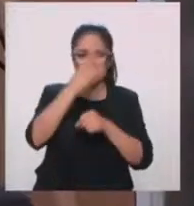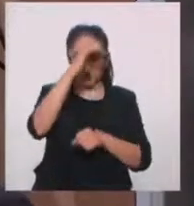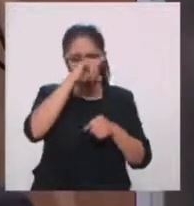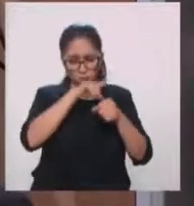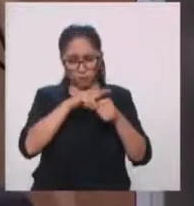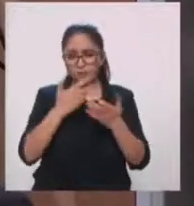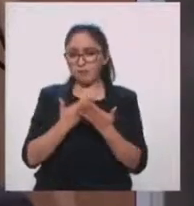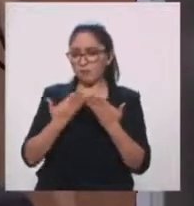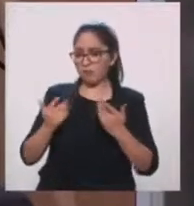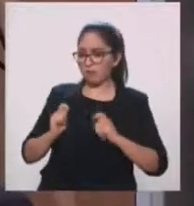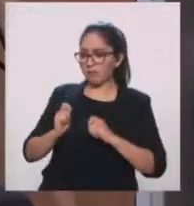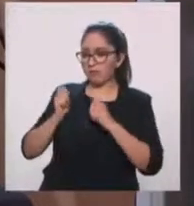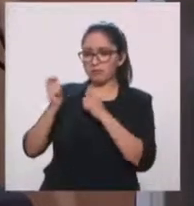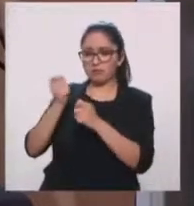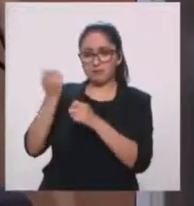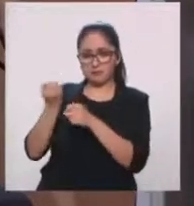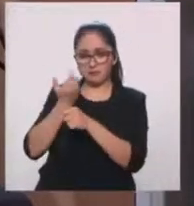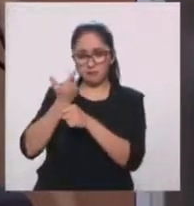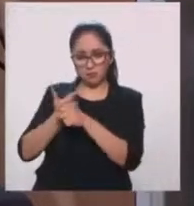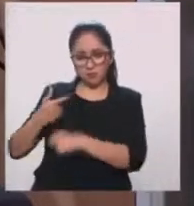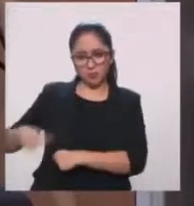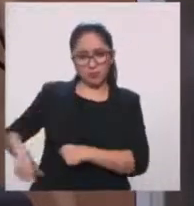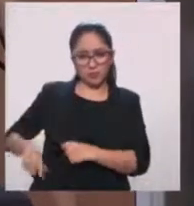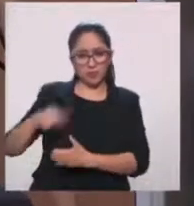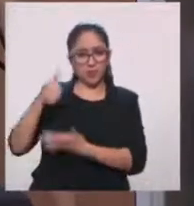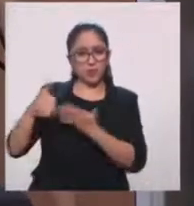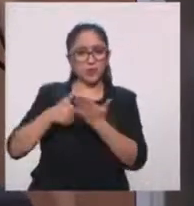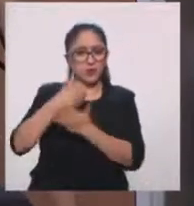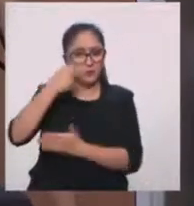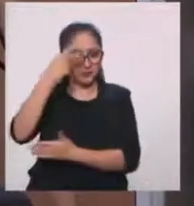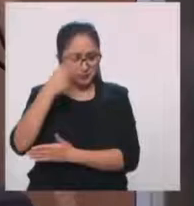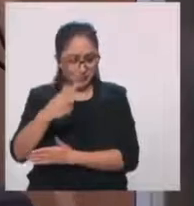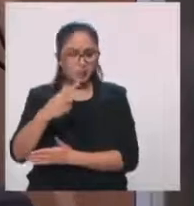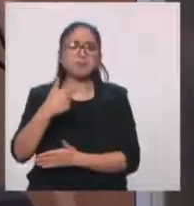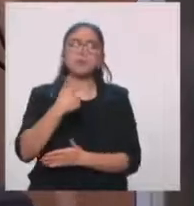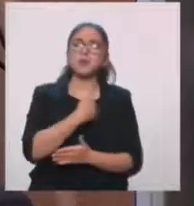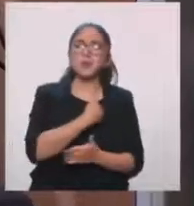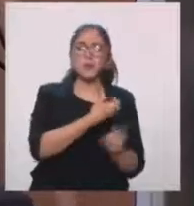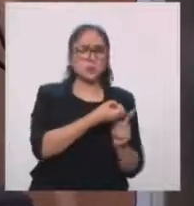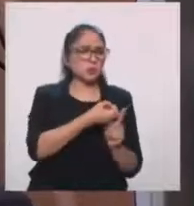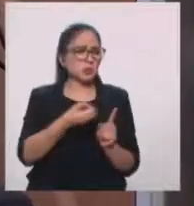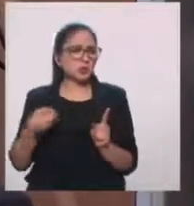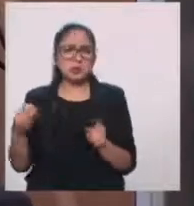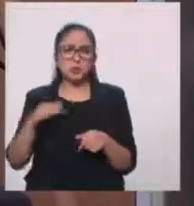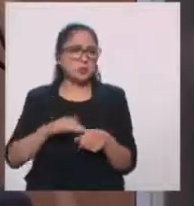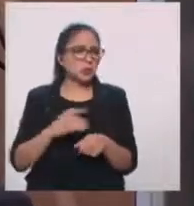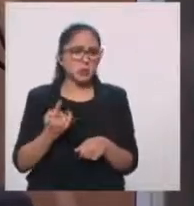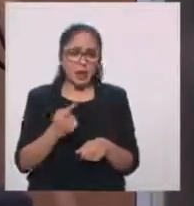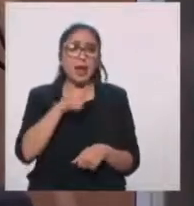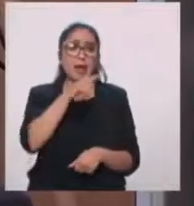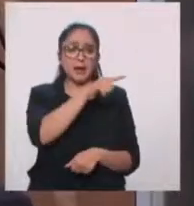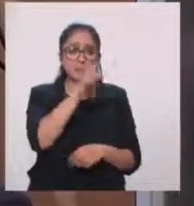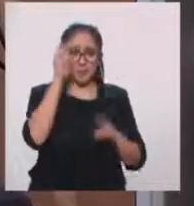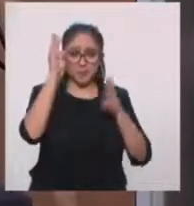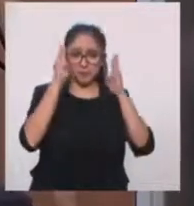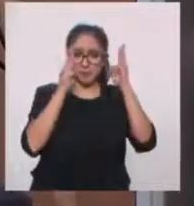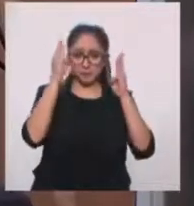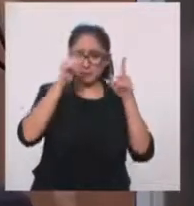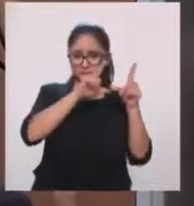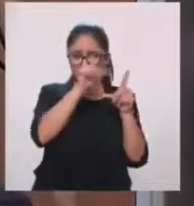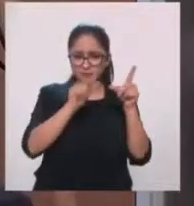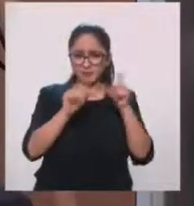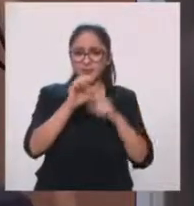Bueno, pues le dio el pésame a la familia. ¿Por qué le hablo de esto? Bueno, pues porque fíjate que en el Museo Nacional de la Estampa, allá se está llevando un